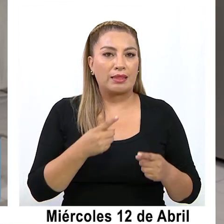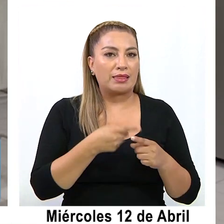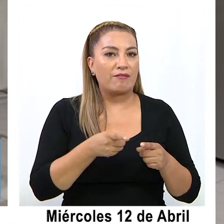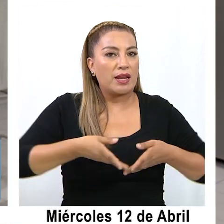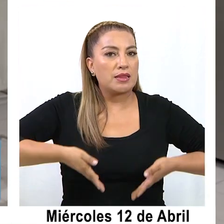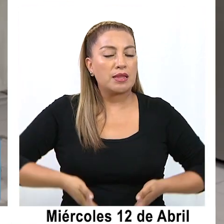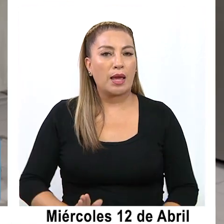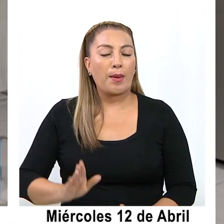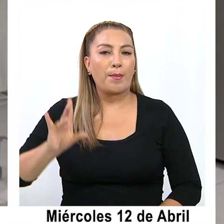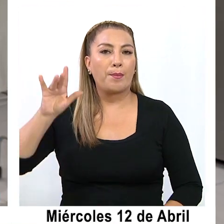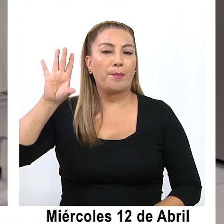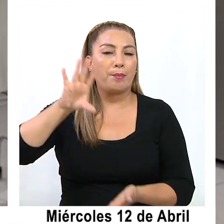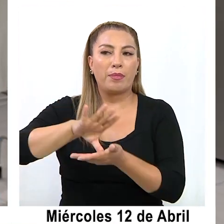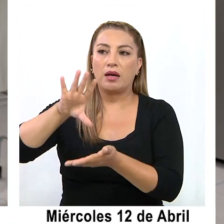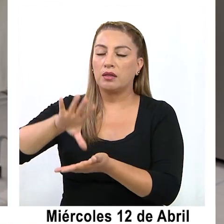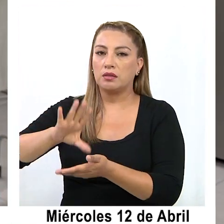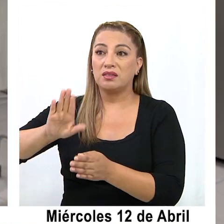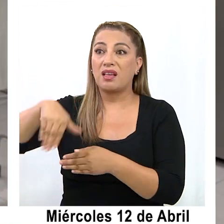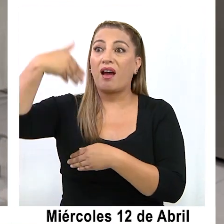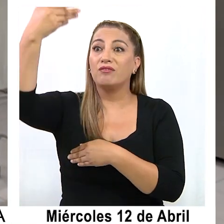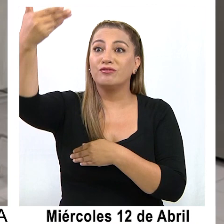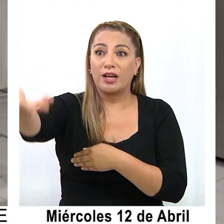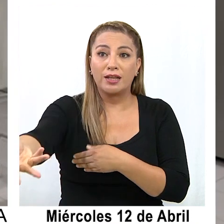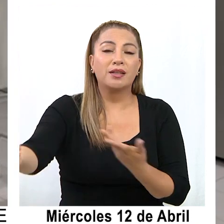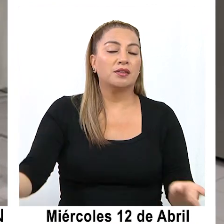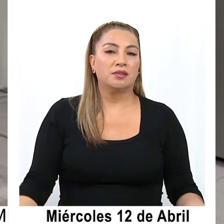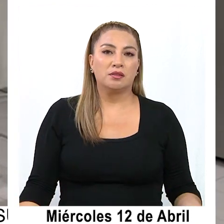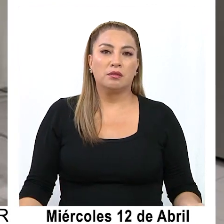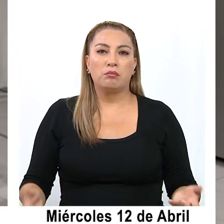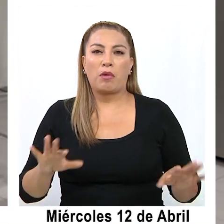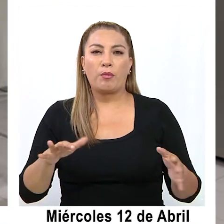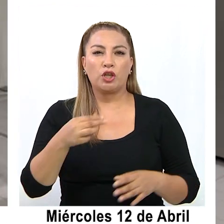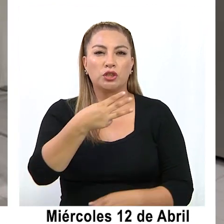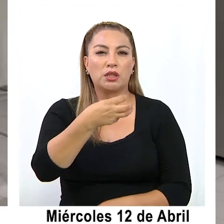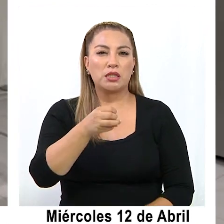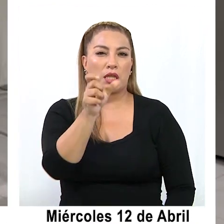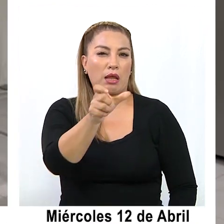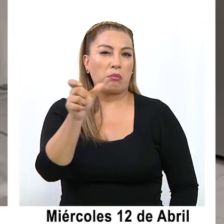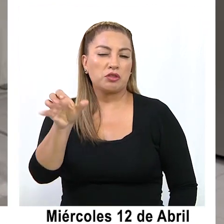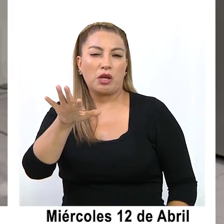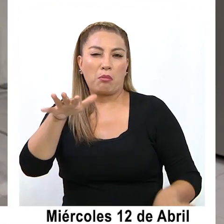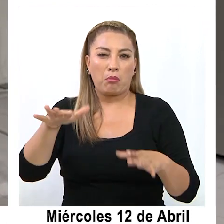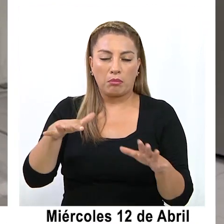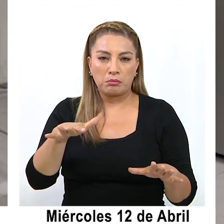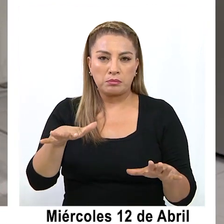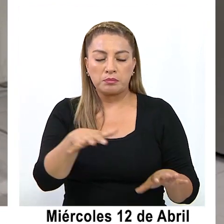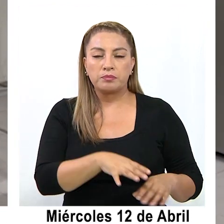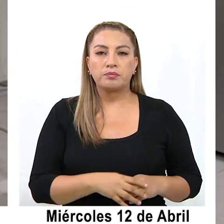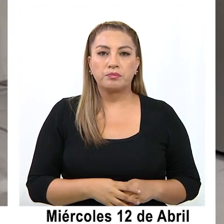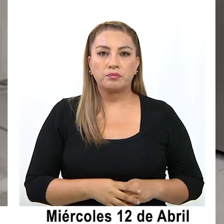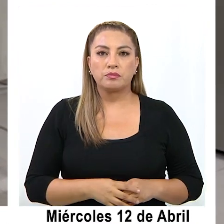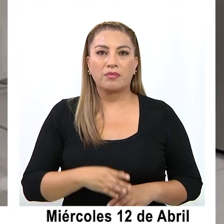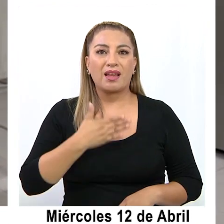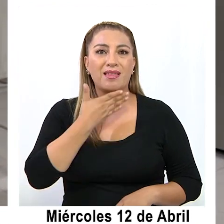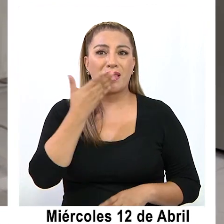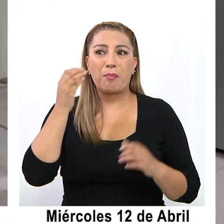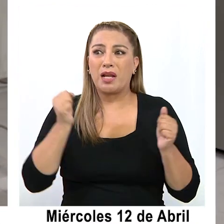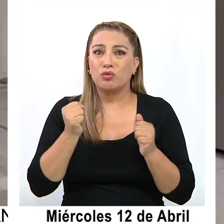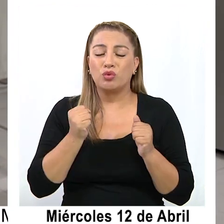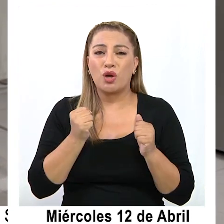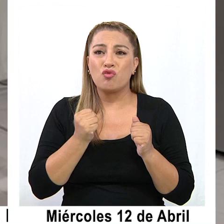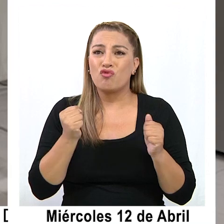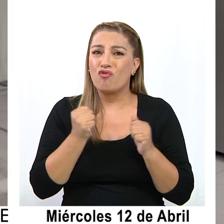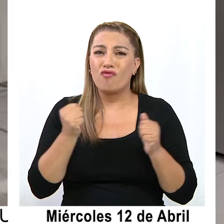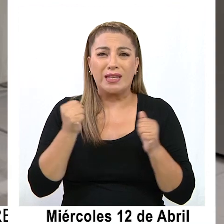nacionalidades, fuera del complejo fronterizo, alrededor de 300 personas, las temperaturas aquí están